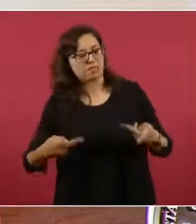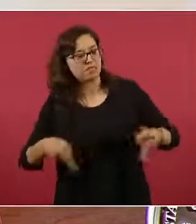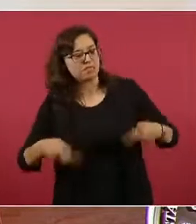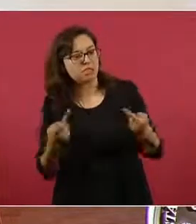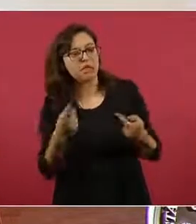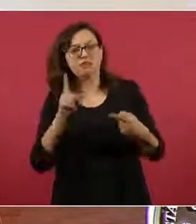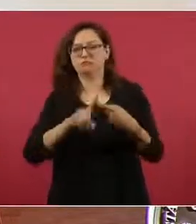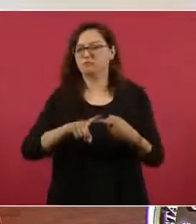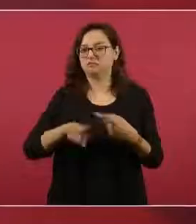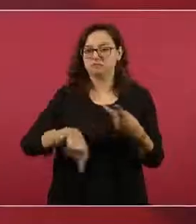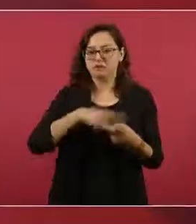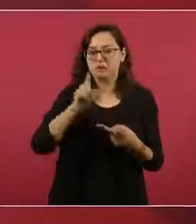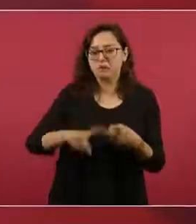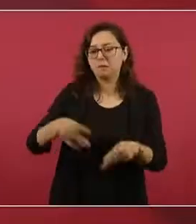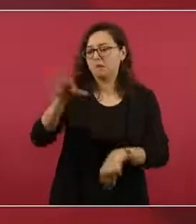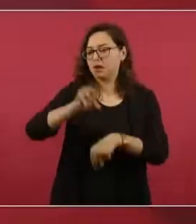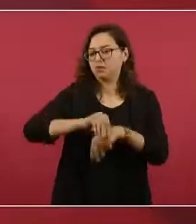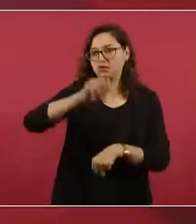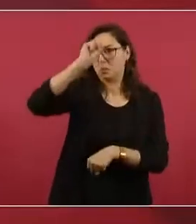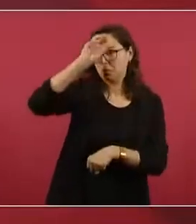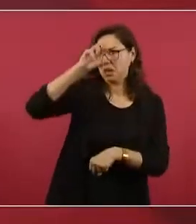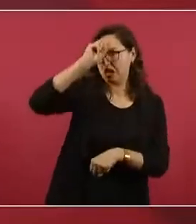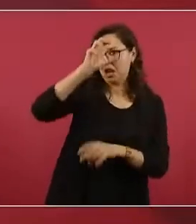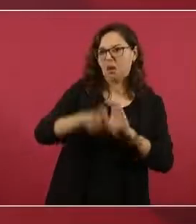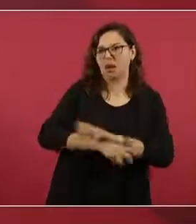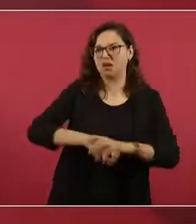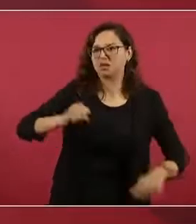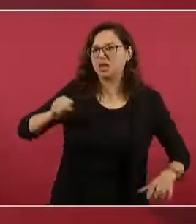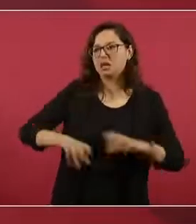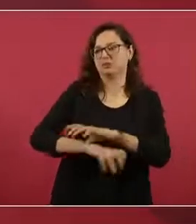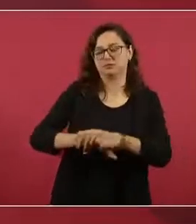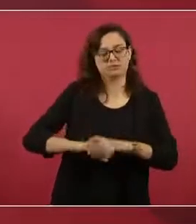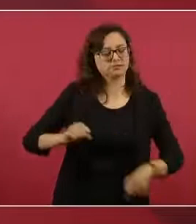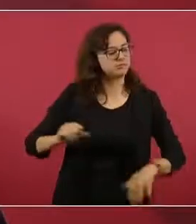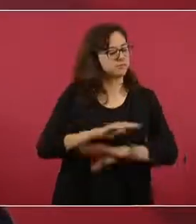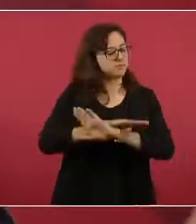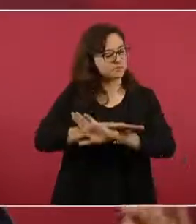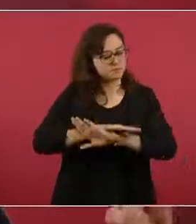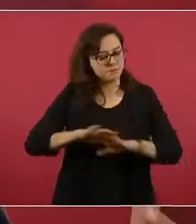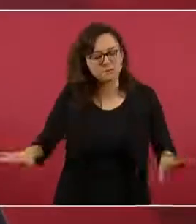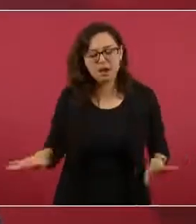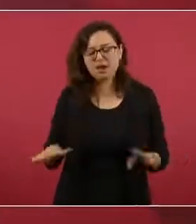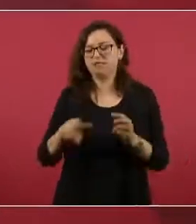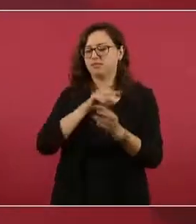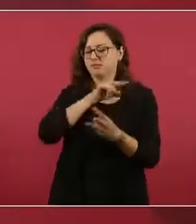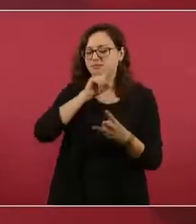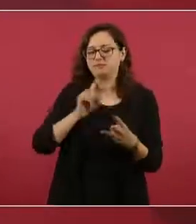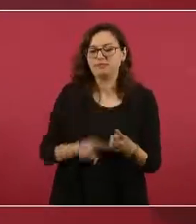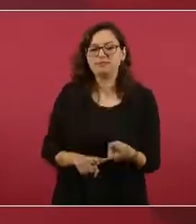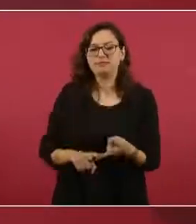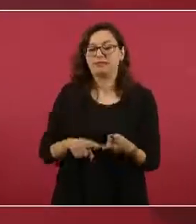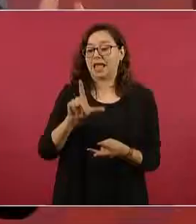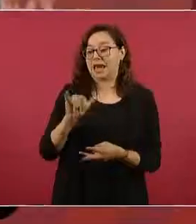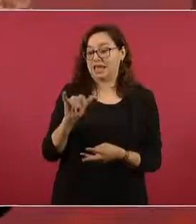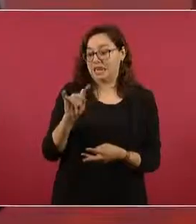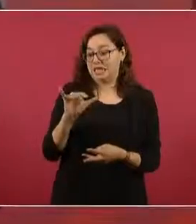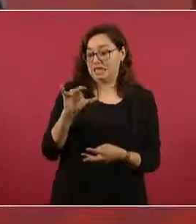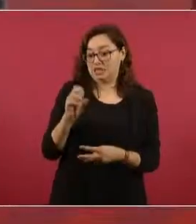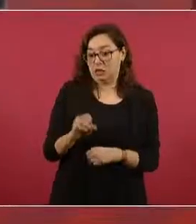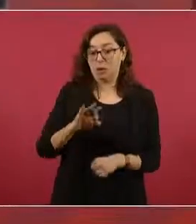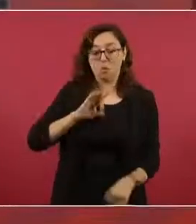la minería. Ya protegimos litio, pero